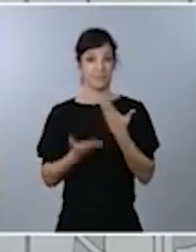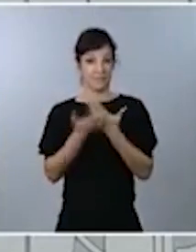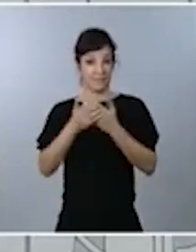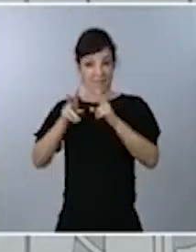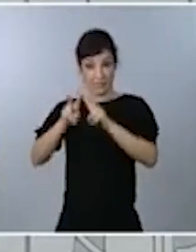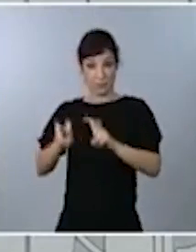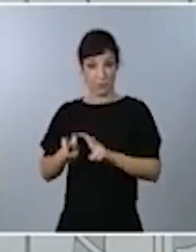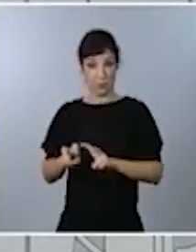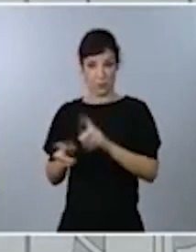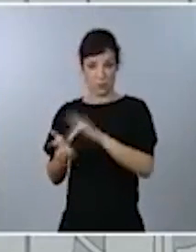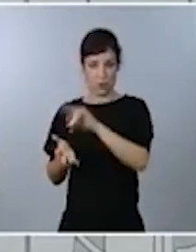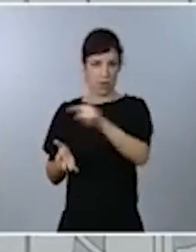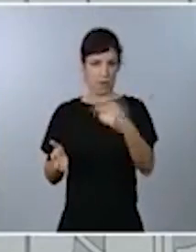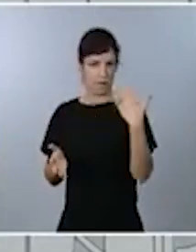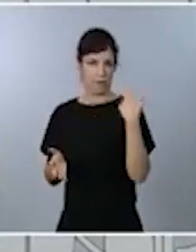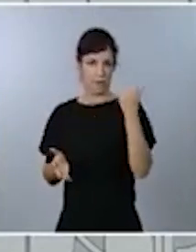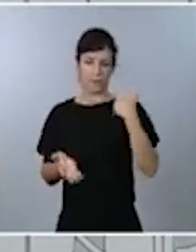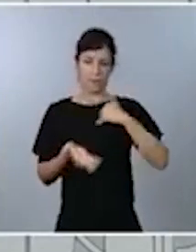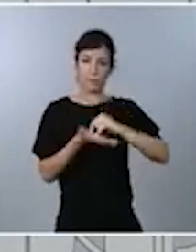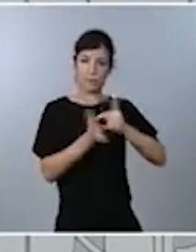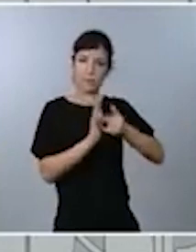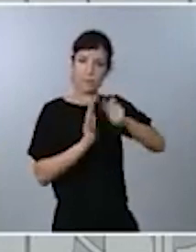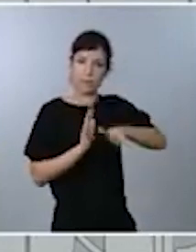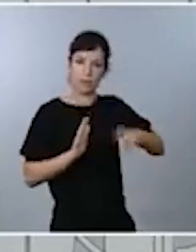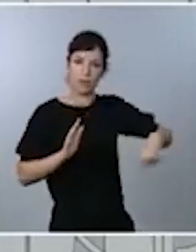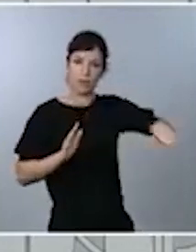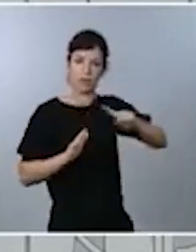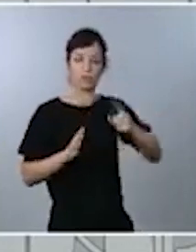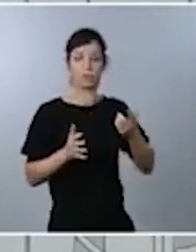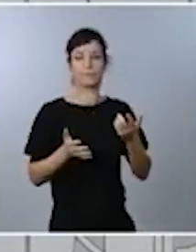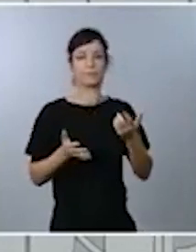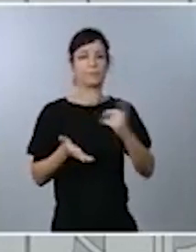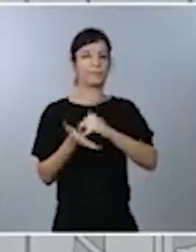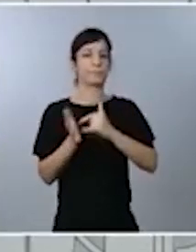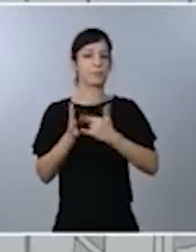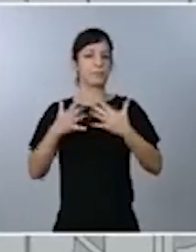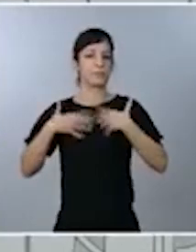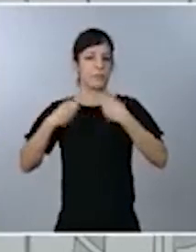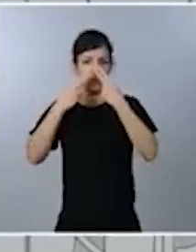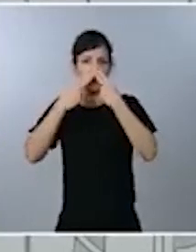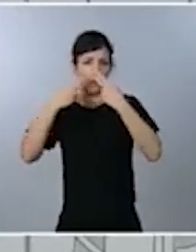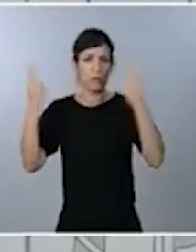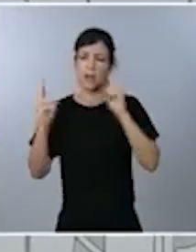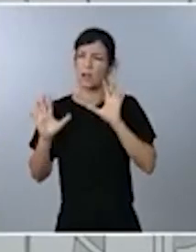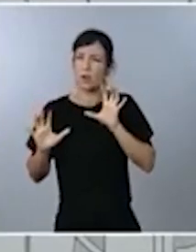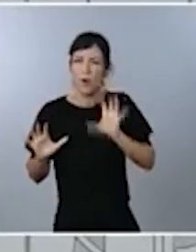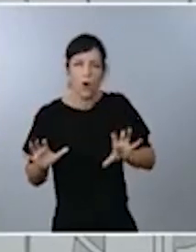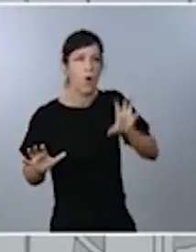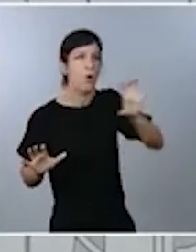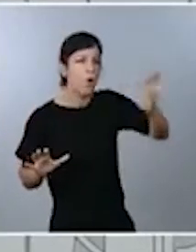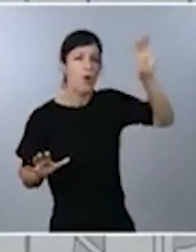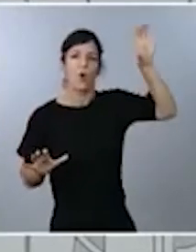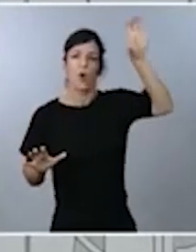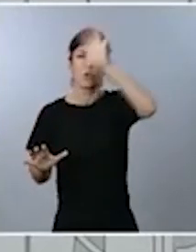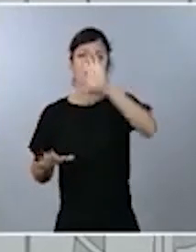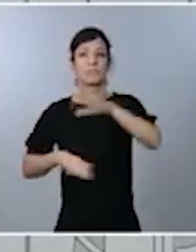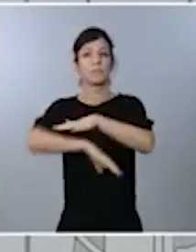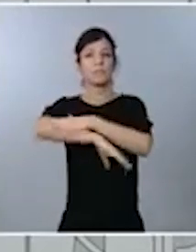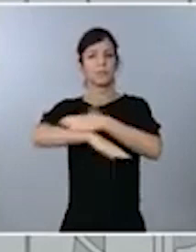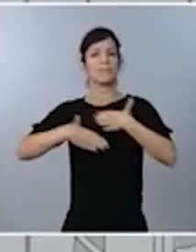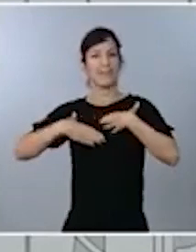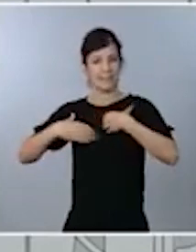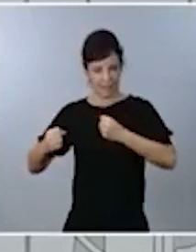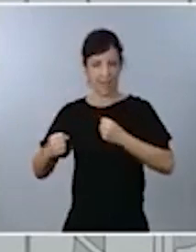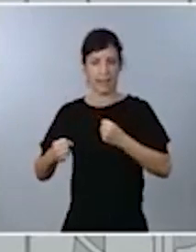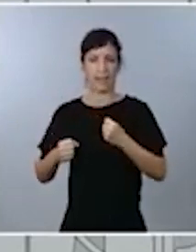por nuestros técnicos, por los técnicos de salud pública de todas y una de las comunidades autónomas y también del Ministerio de Sanidad, revelan